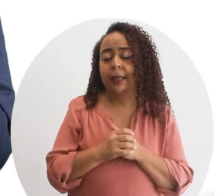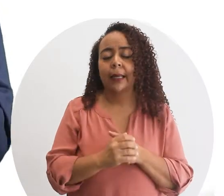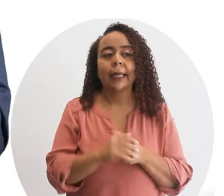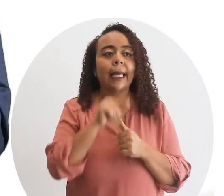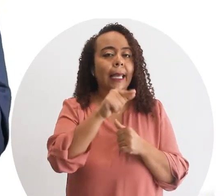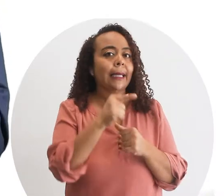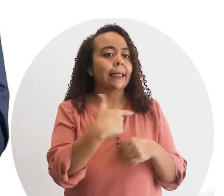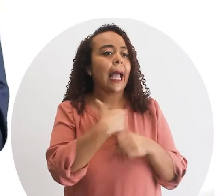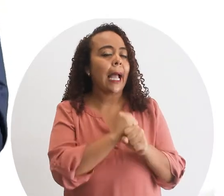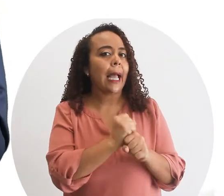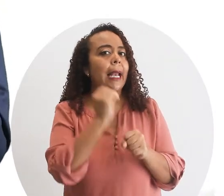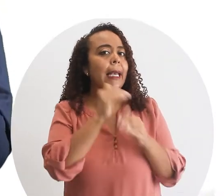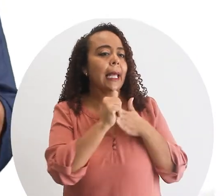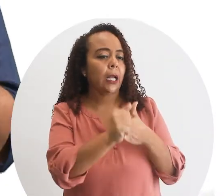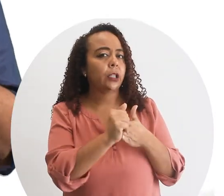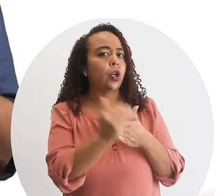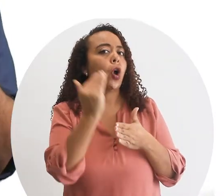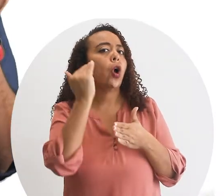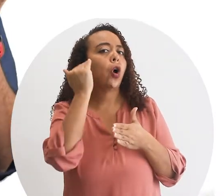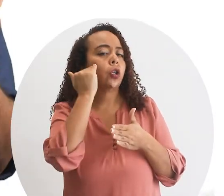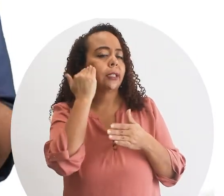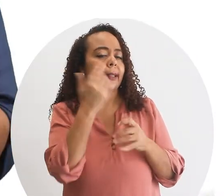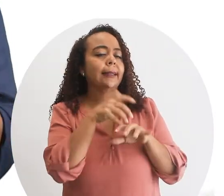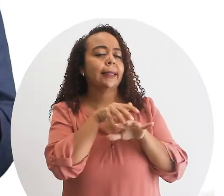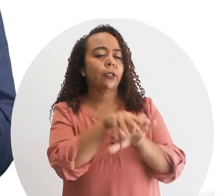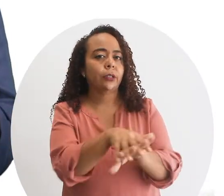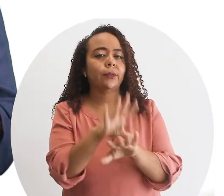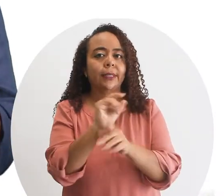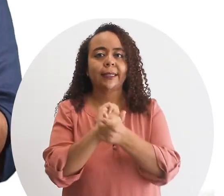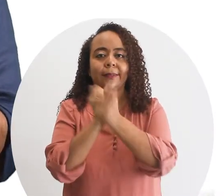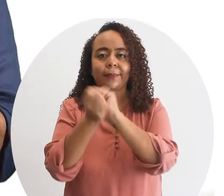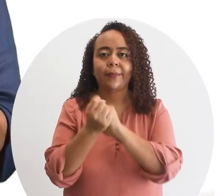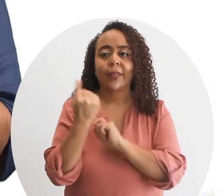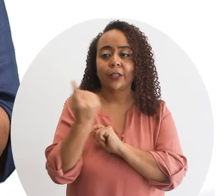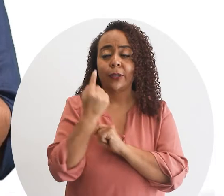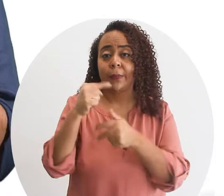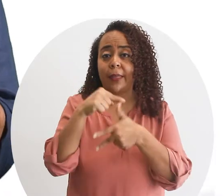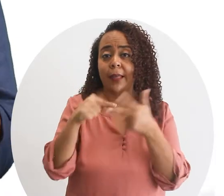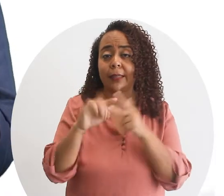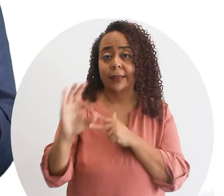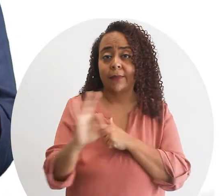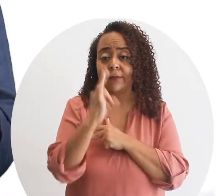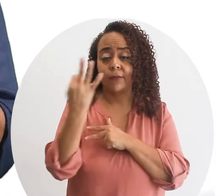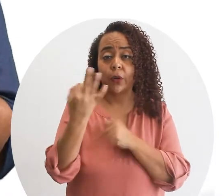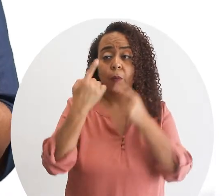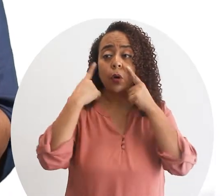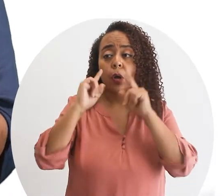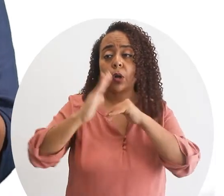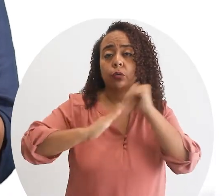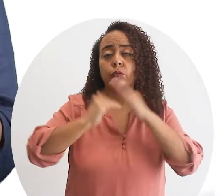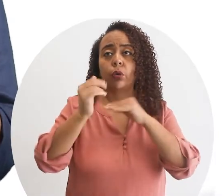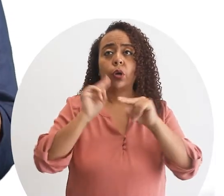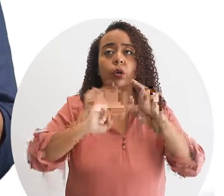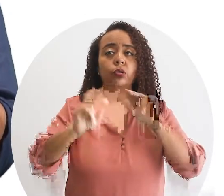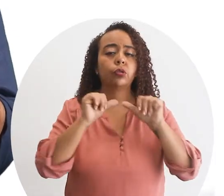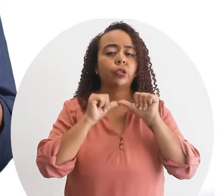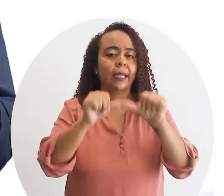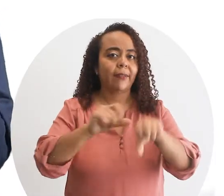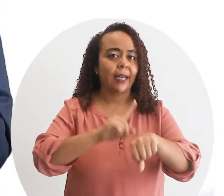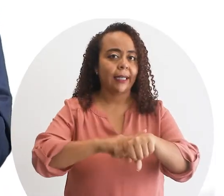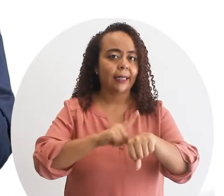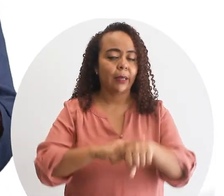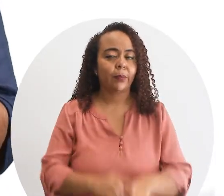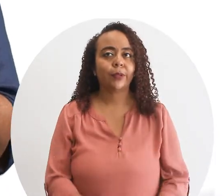logre generar sus liderazgos conscientes inclusivos y transformadores solamente esta forma logrará construir un negocio que sea